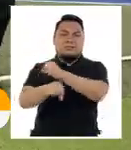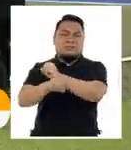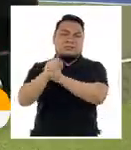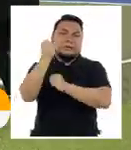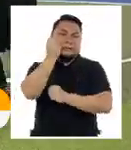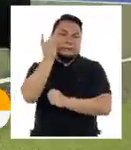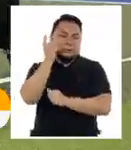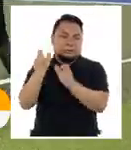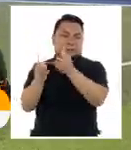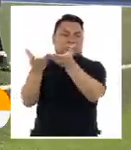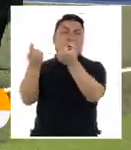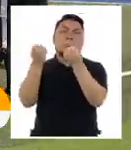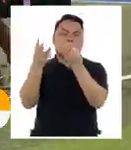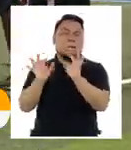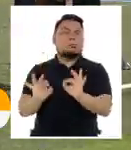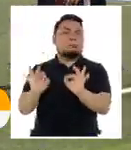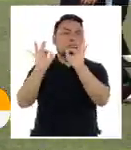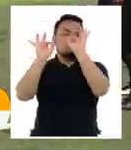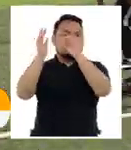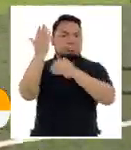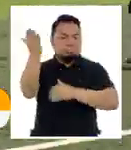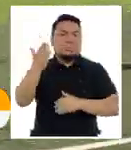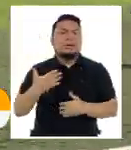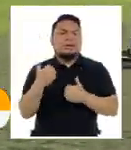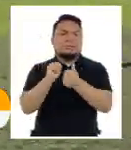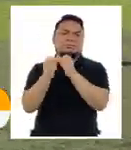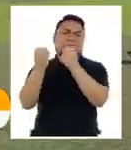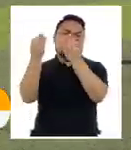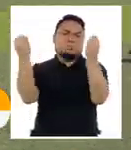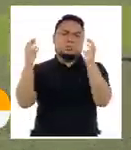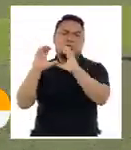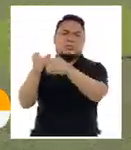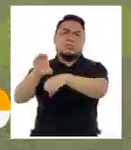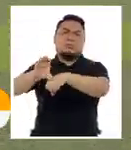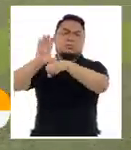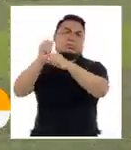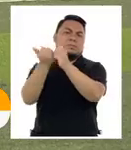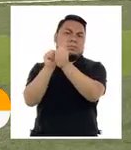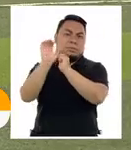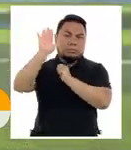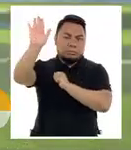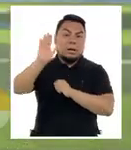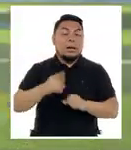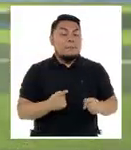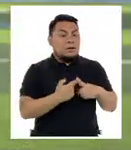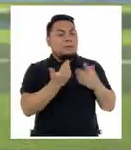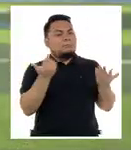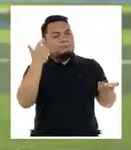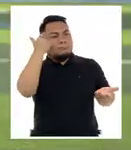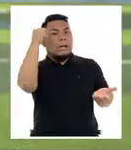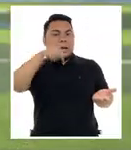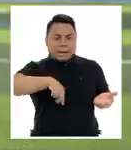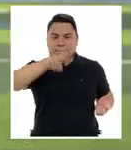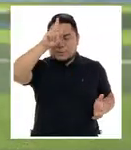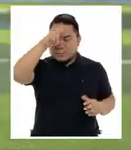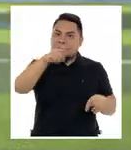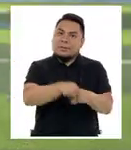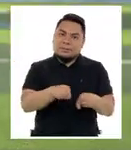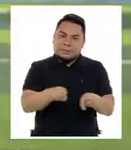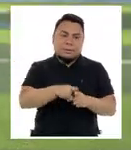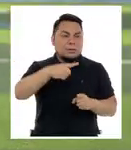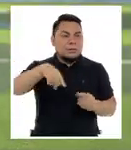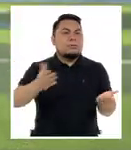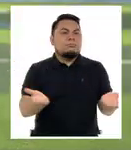y muy bien de manera excelente ellos tienen una liga hay varios equipos que participan entonces esto hace que